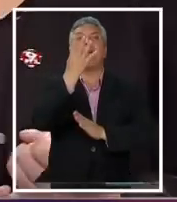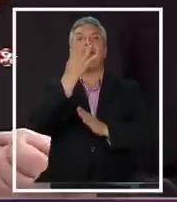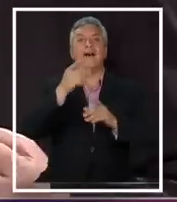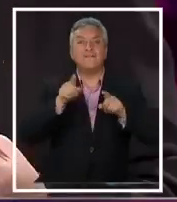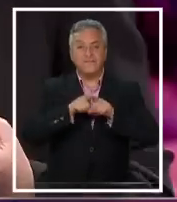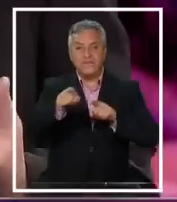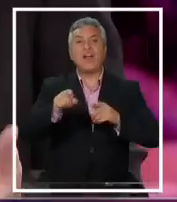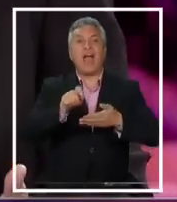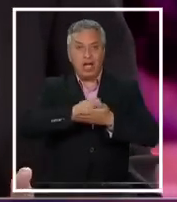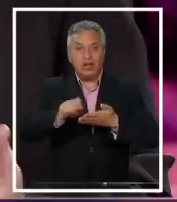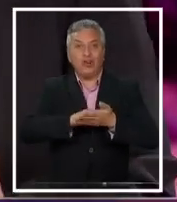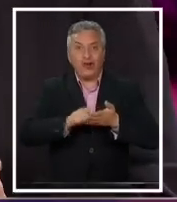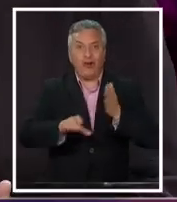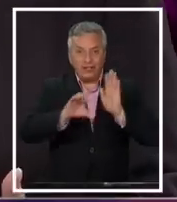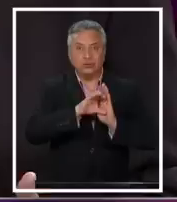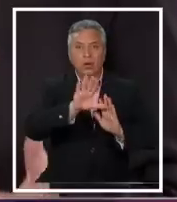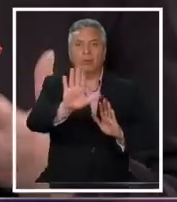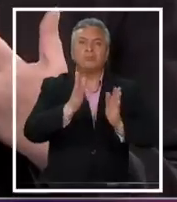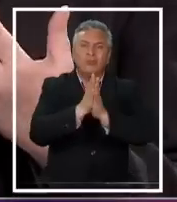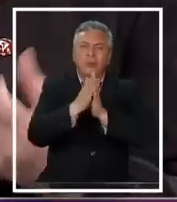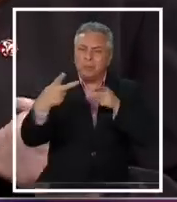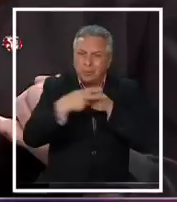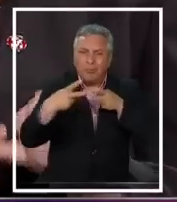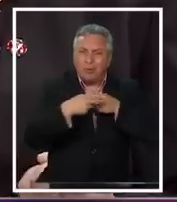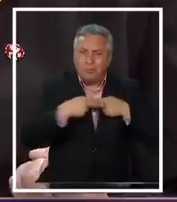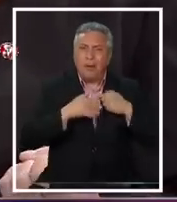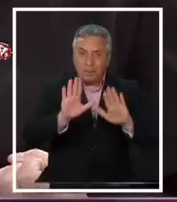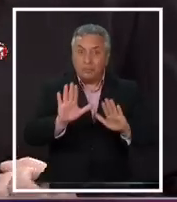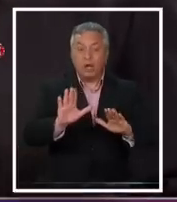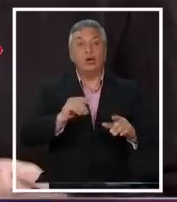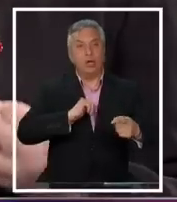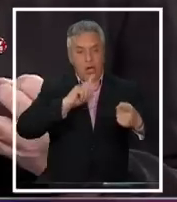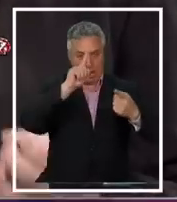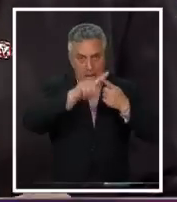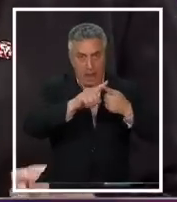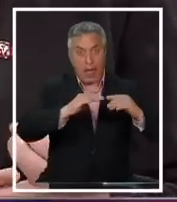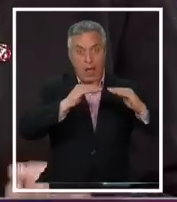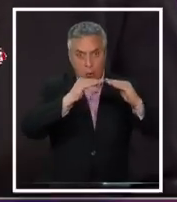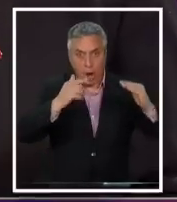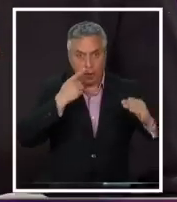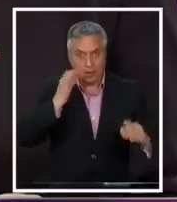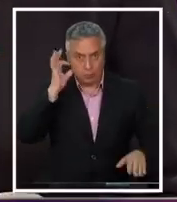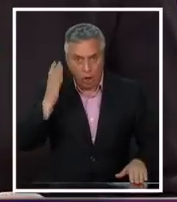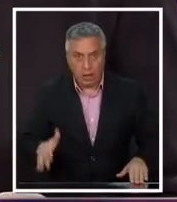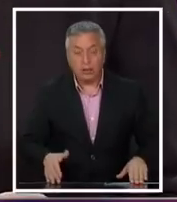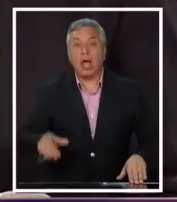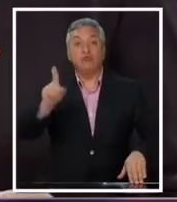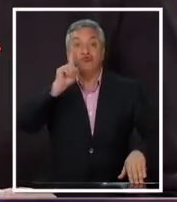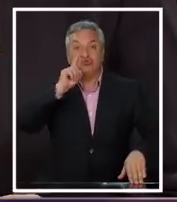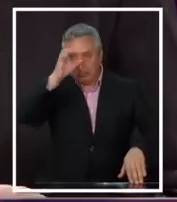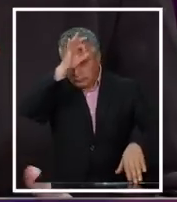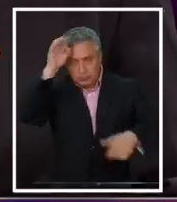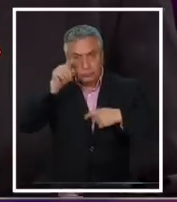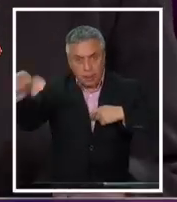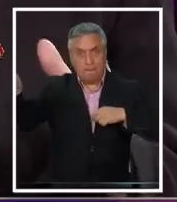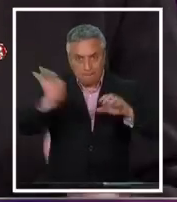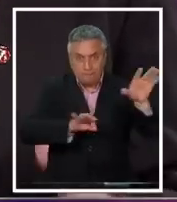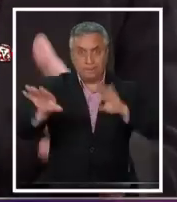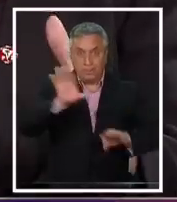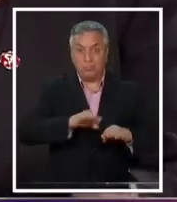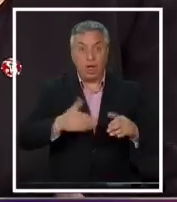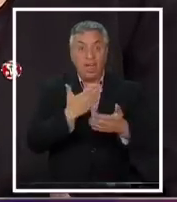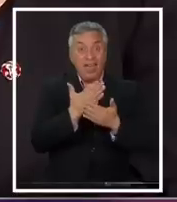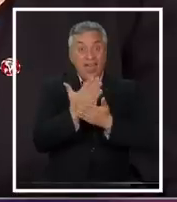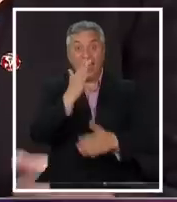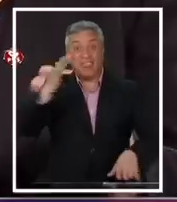haya paridad. Pero, Jimena, deja de interrumpirme. Donde haya paridad, donde exista la presencia de pueblo originario. No creo que la